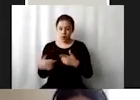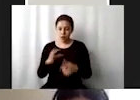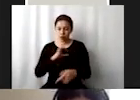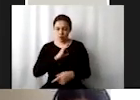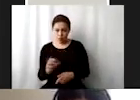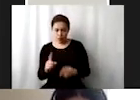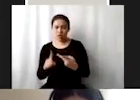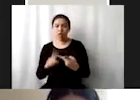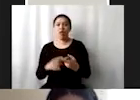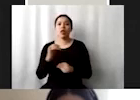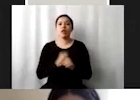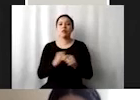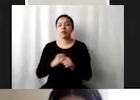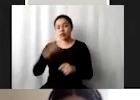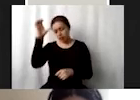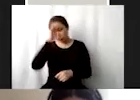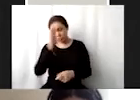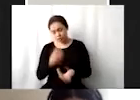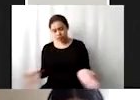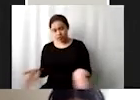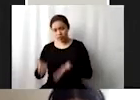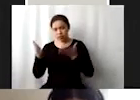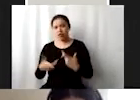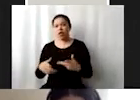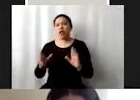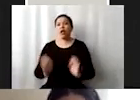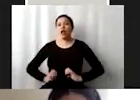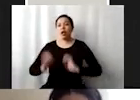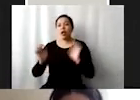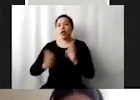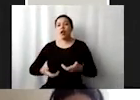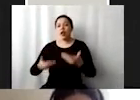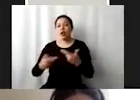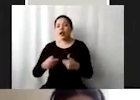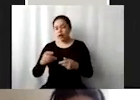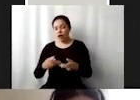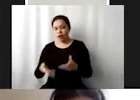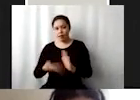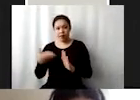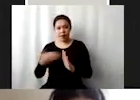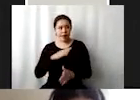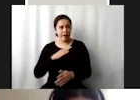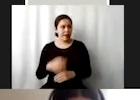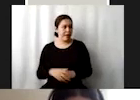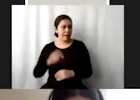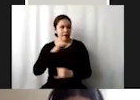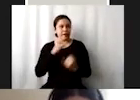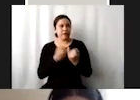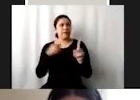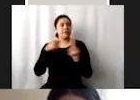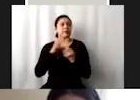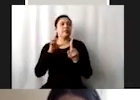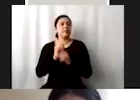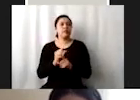investigación científica el desarrollo de infraestructuras y bueno acá también hay una meta el